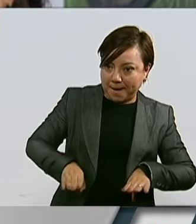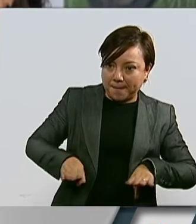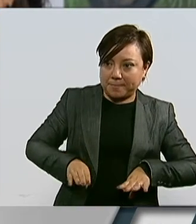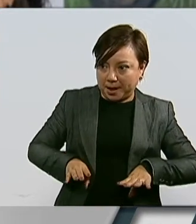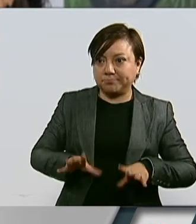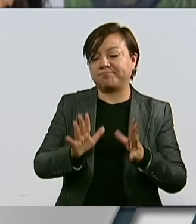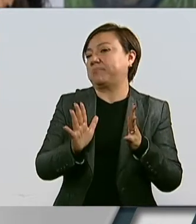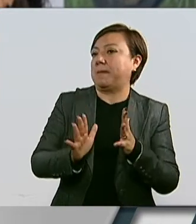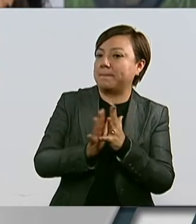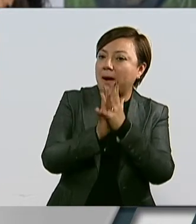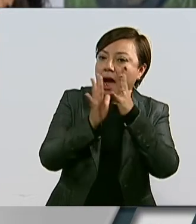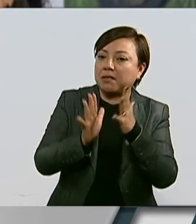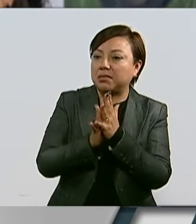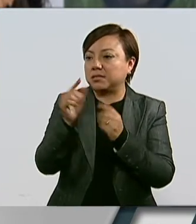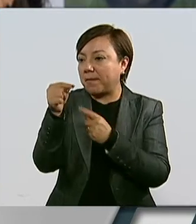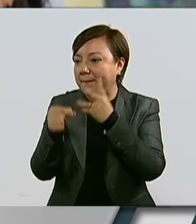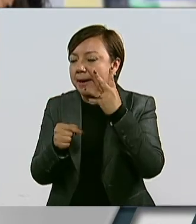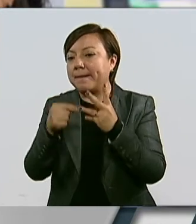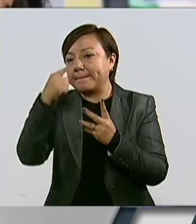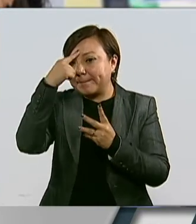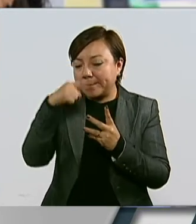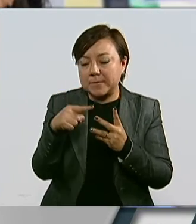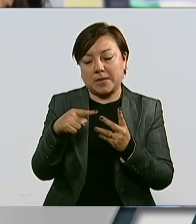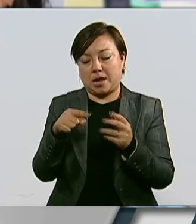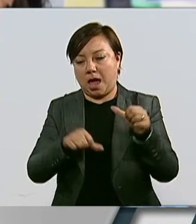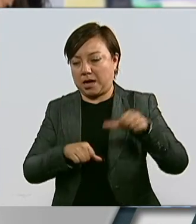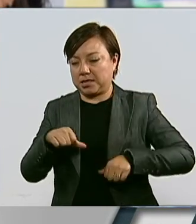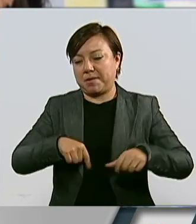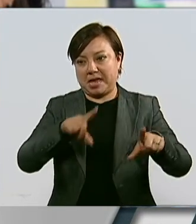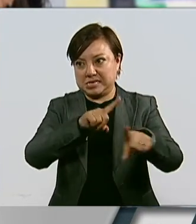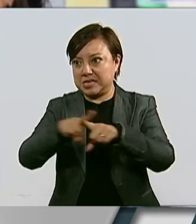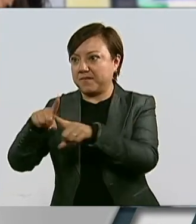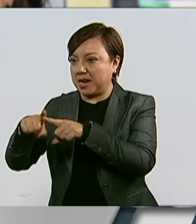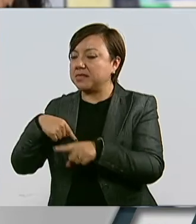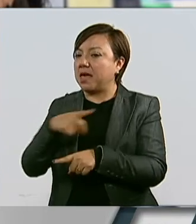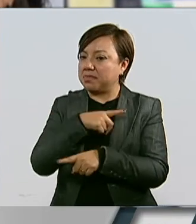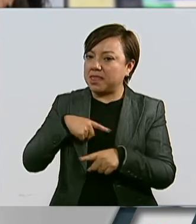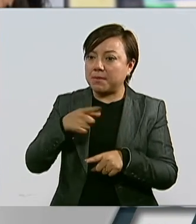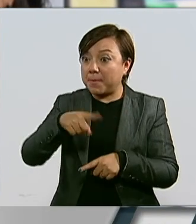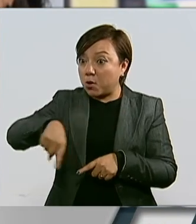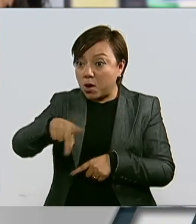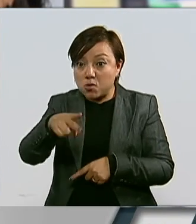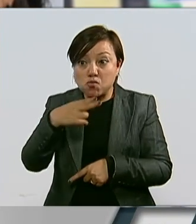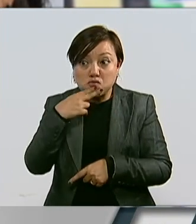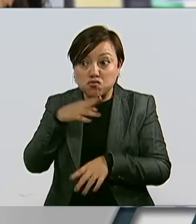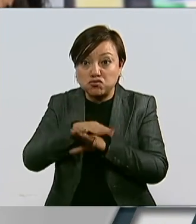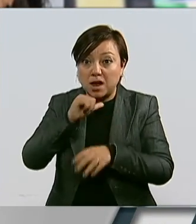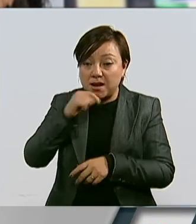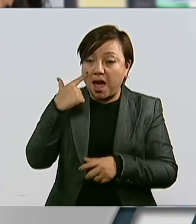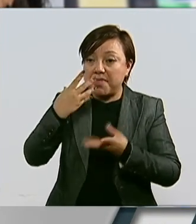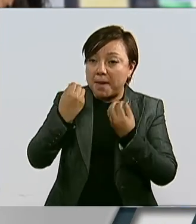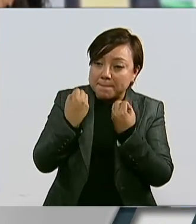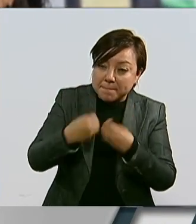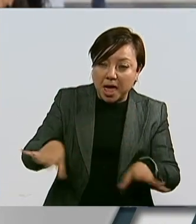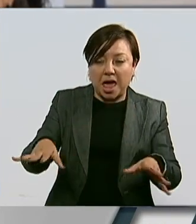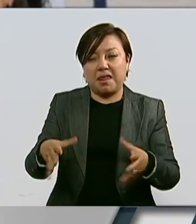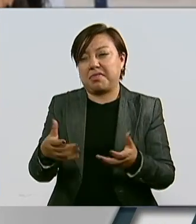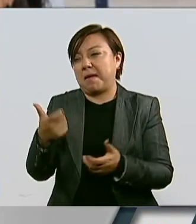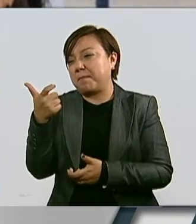en actividades estratégicas y prioritarias, pero sin caer en ineficiencias, desperdicio de recursos,